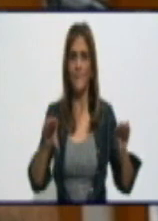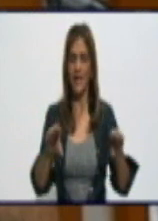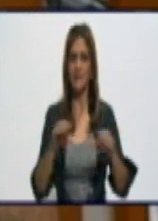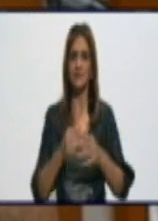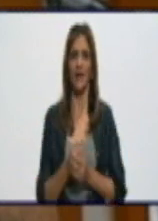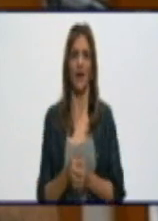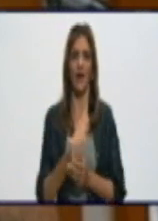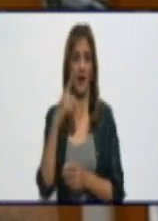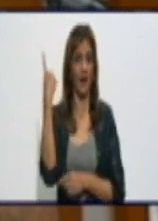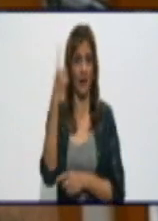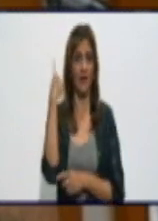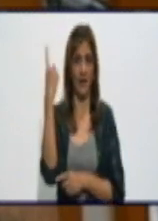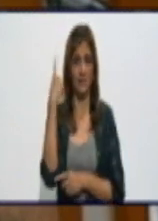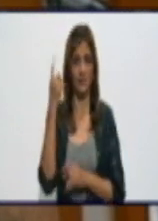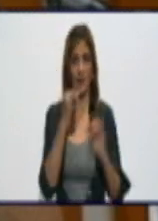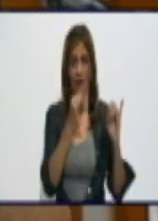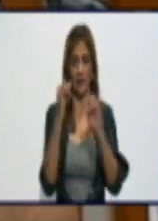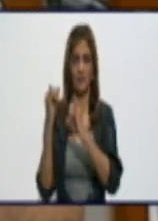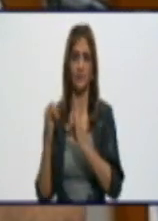de mayo,